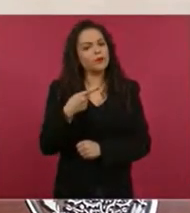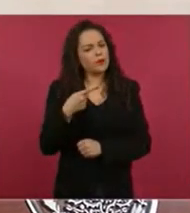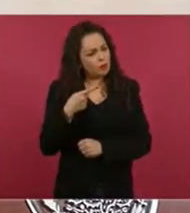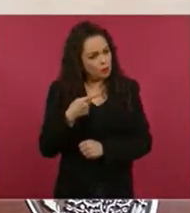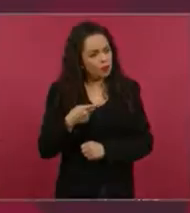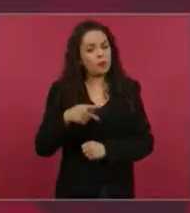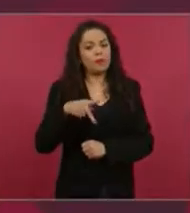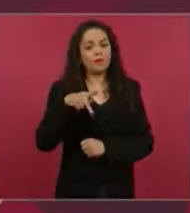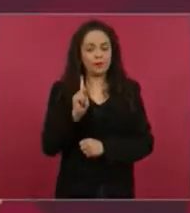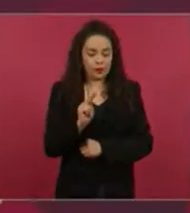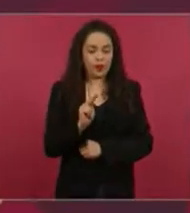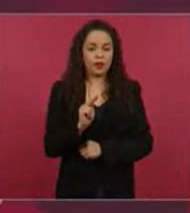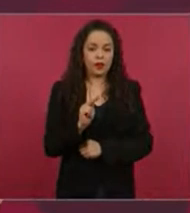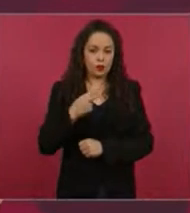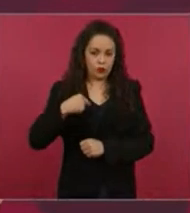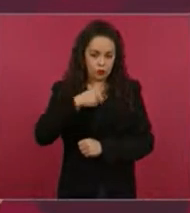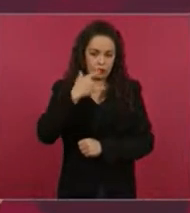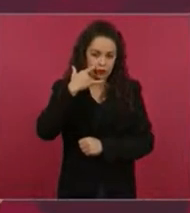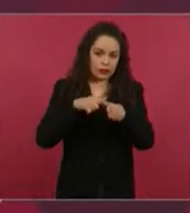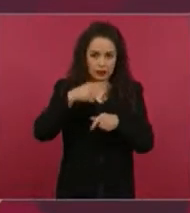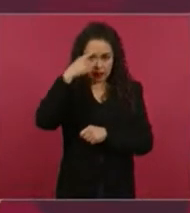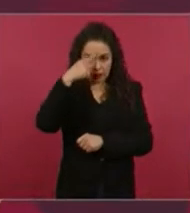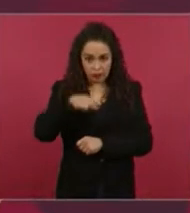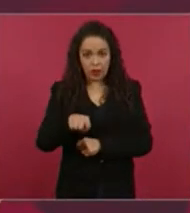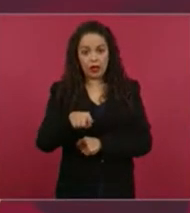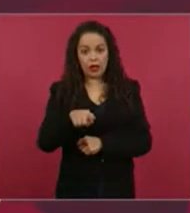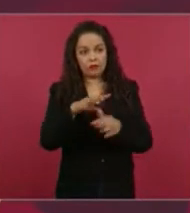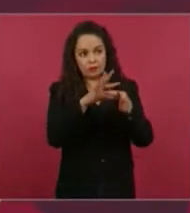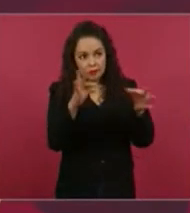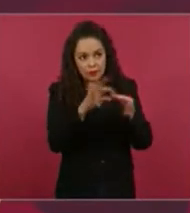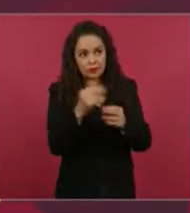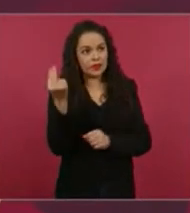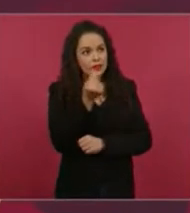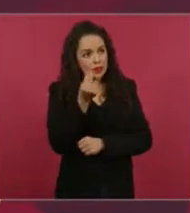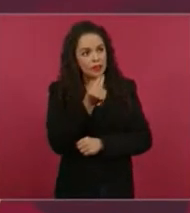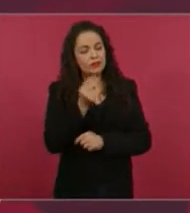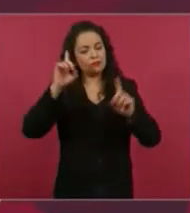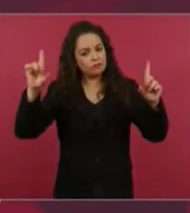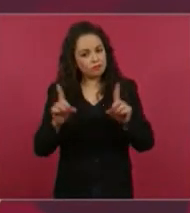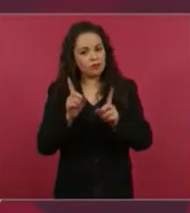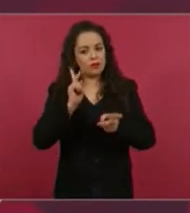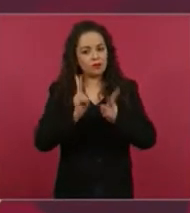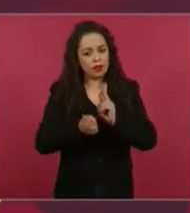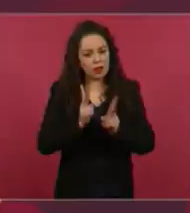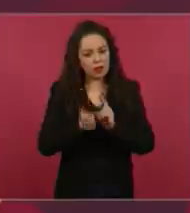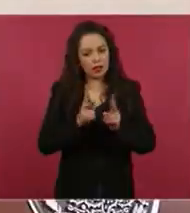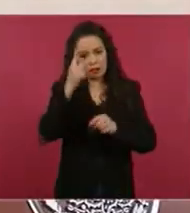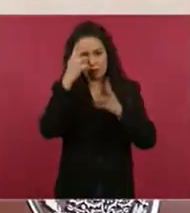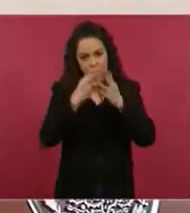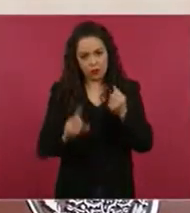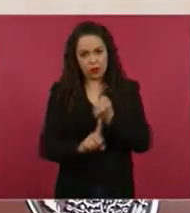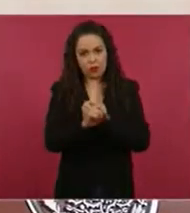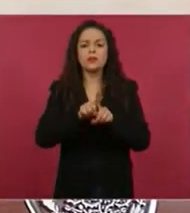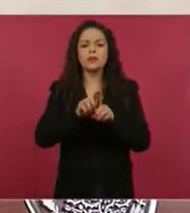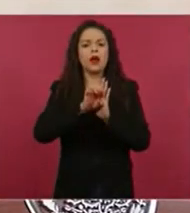convocando al diálogo, como en el caso de Ucrania y Rusia hicimos